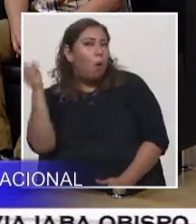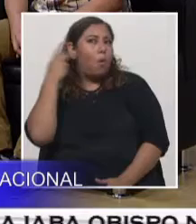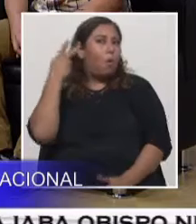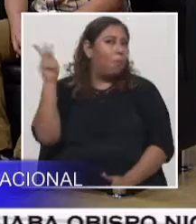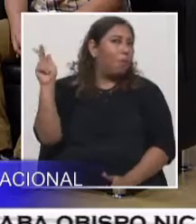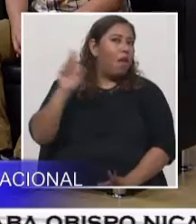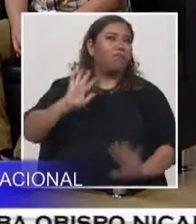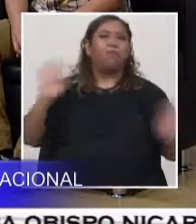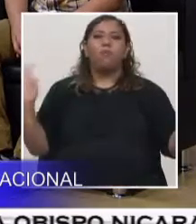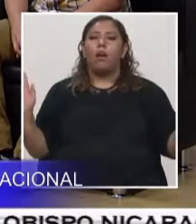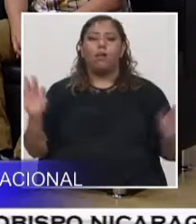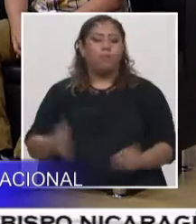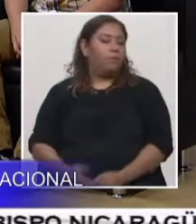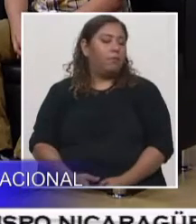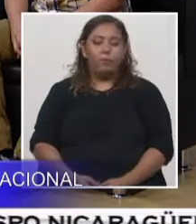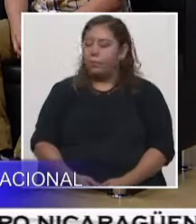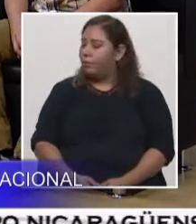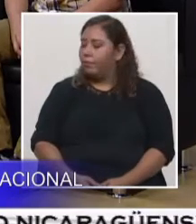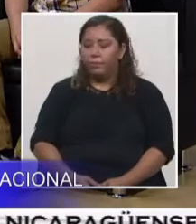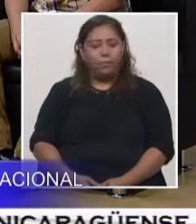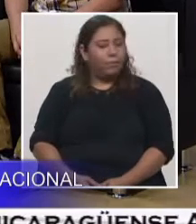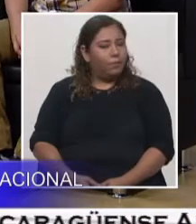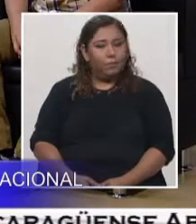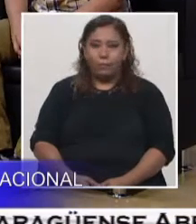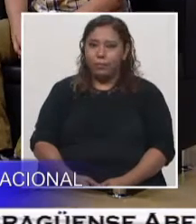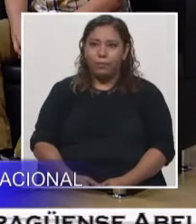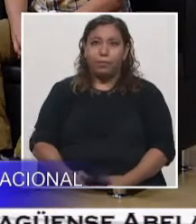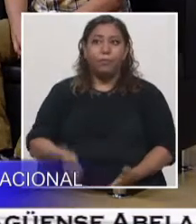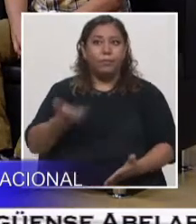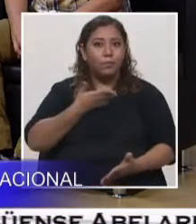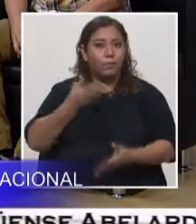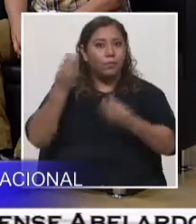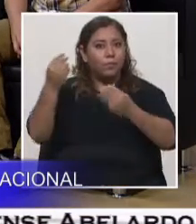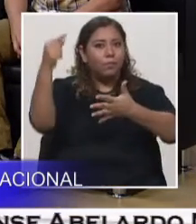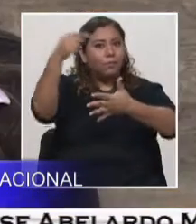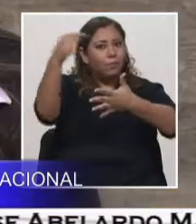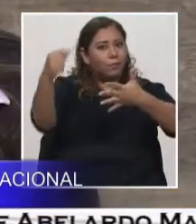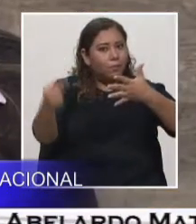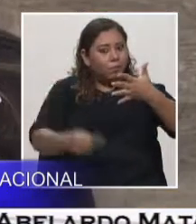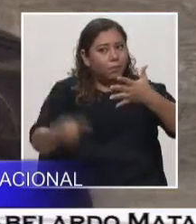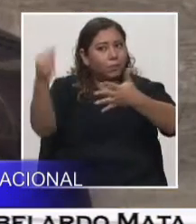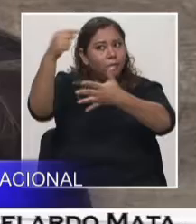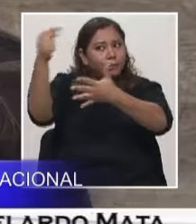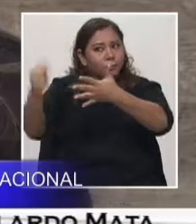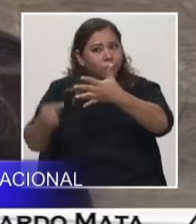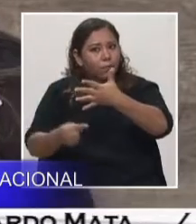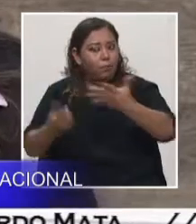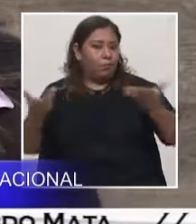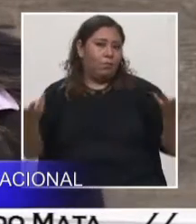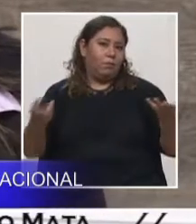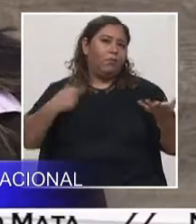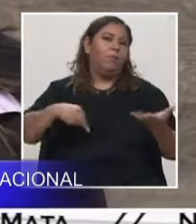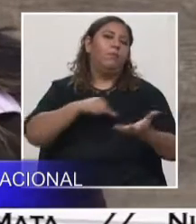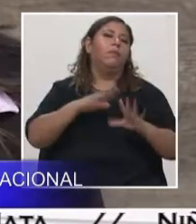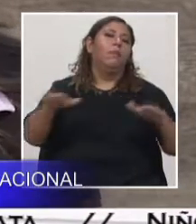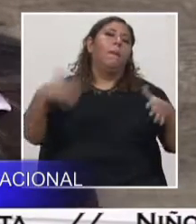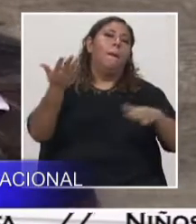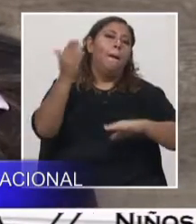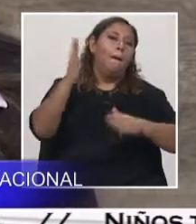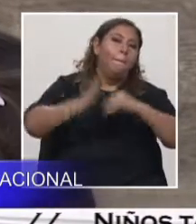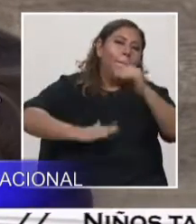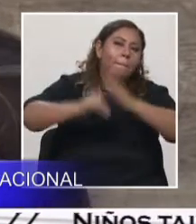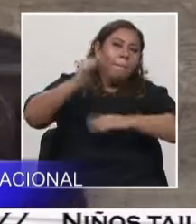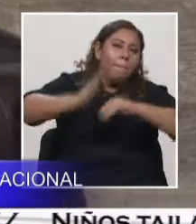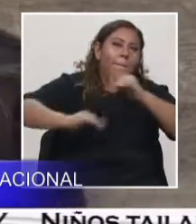pues ya vio, como nos explica el ingeniero Erazo. Y lo necesitamos a diario, ¿verdad? Porque si no, no estuviéramos un desarrollo económico,